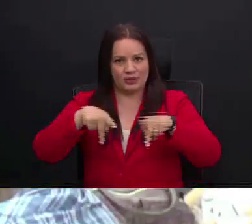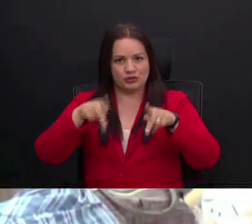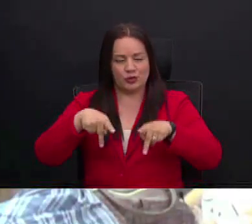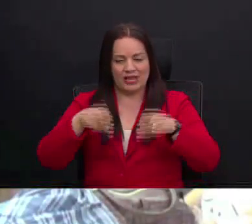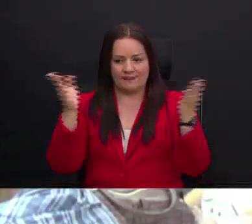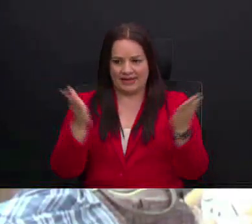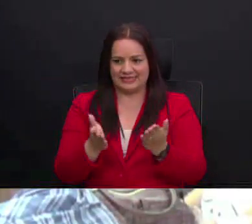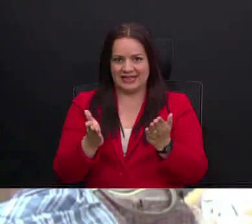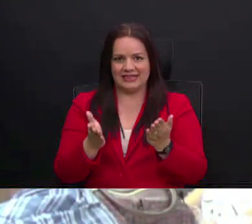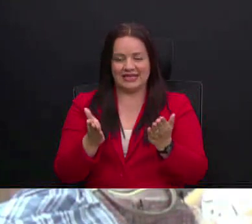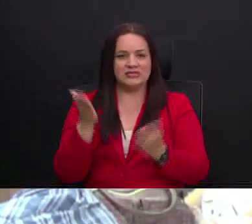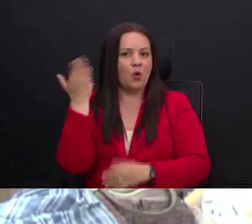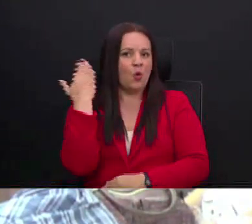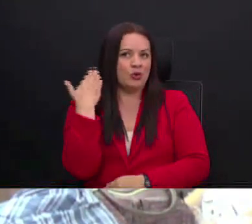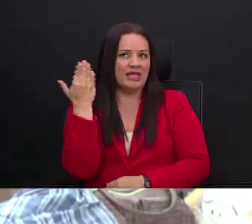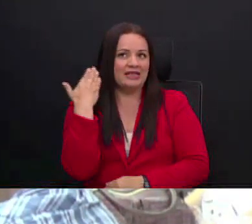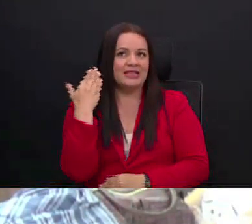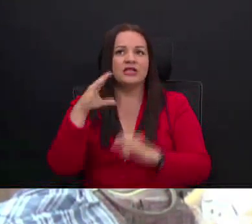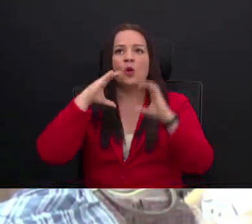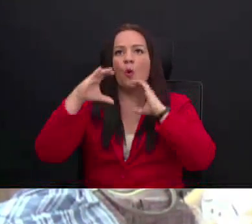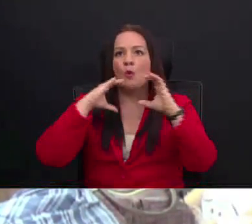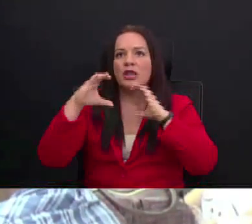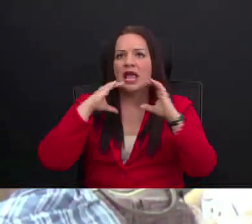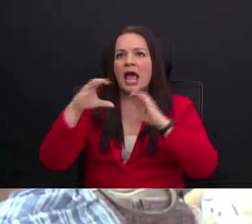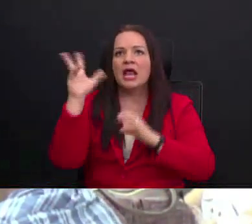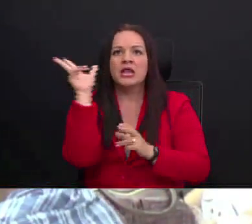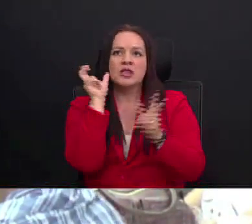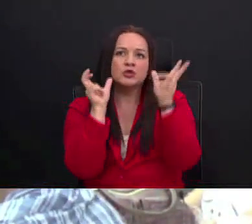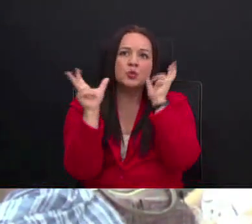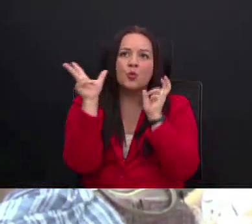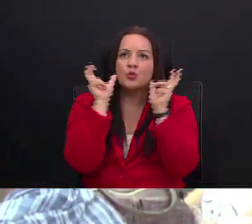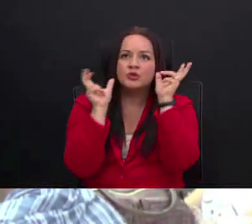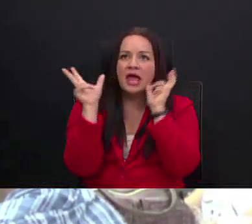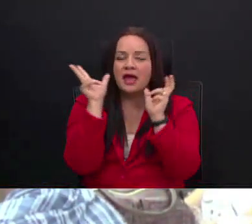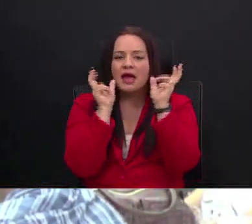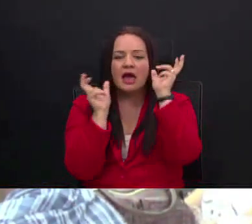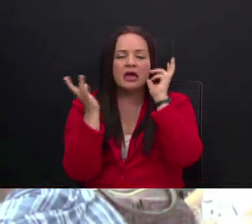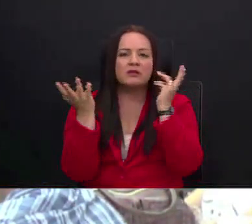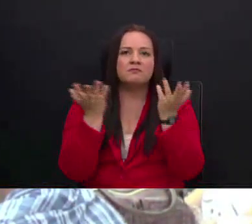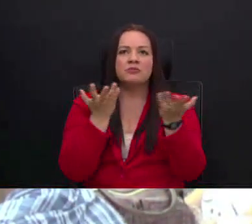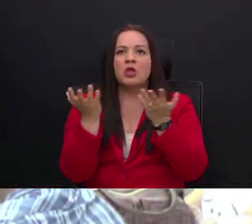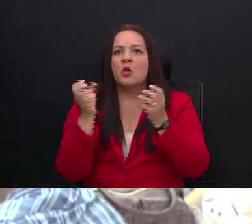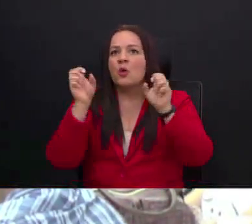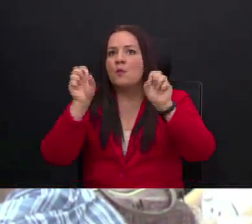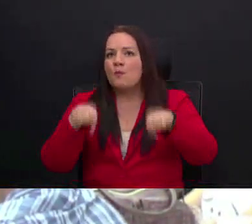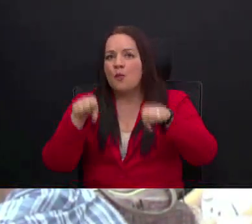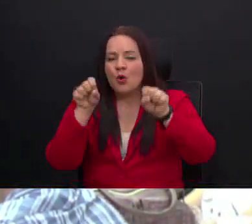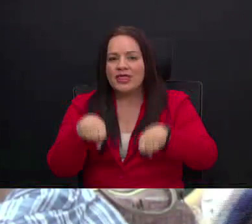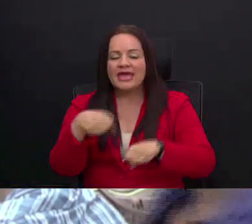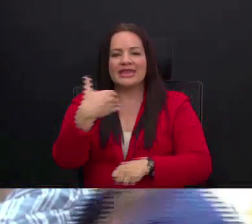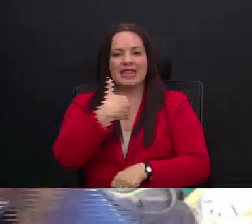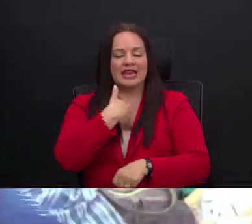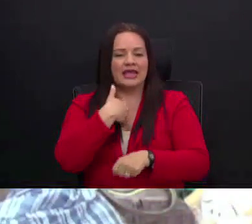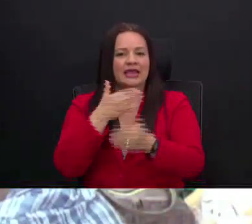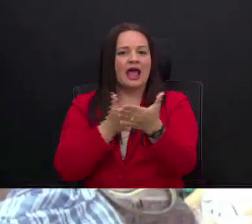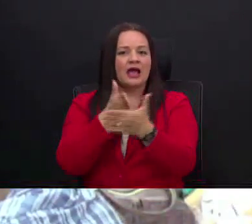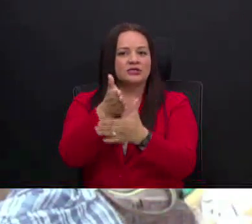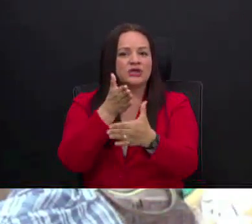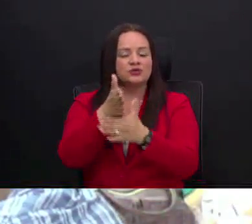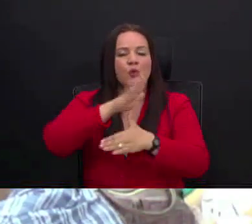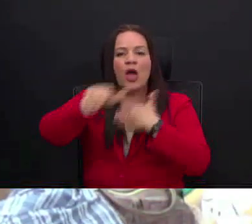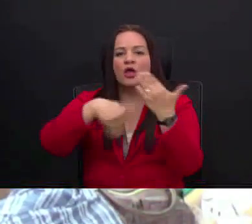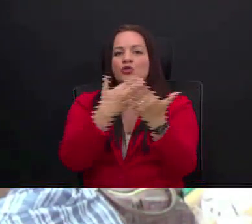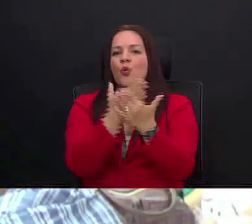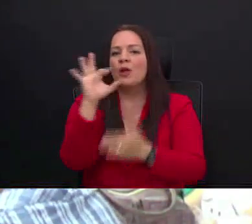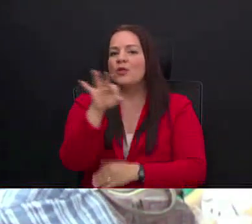presentes de comunicarnos, de escuchar, de poder tener acceso a todas